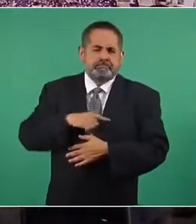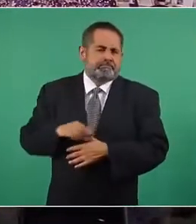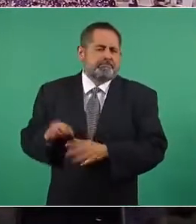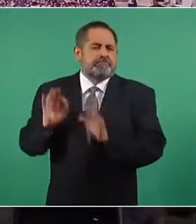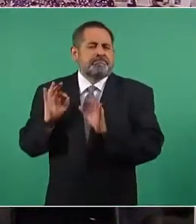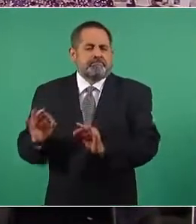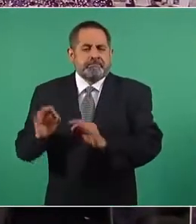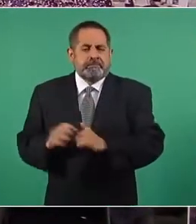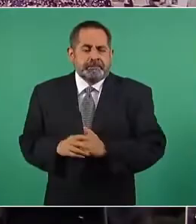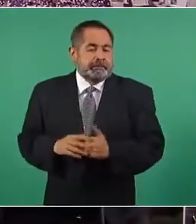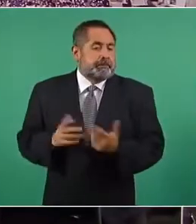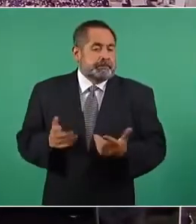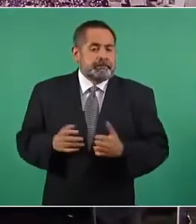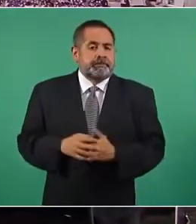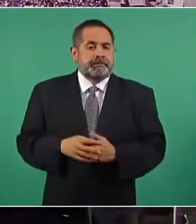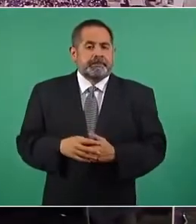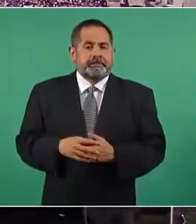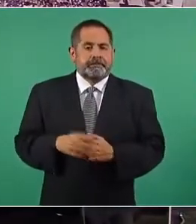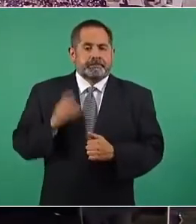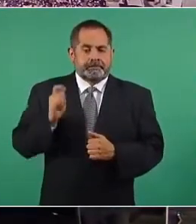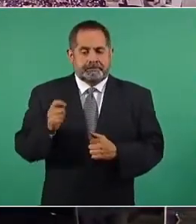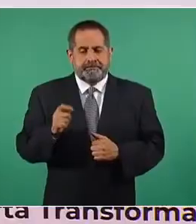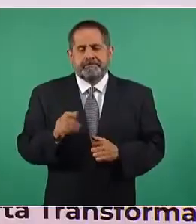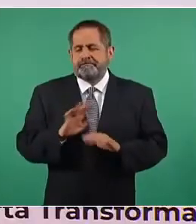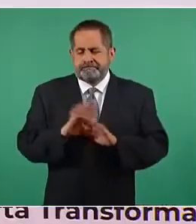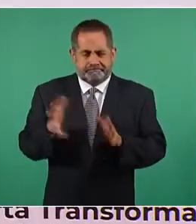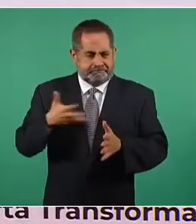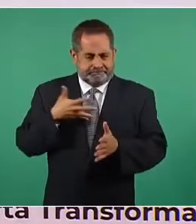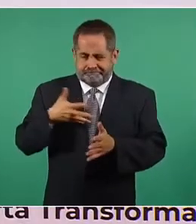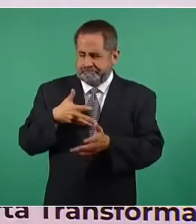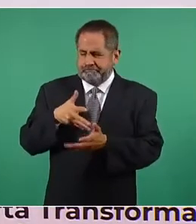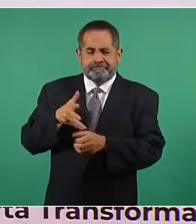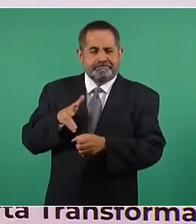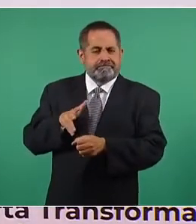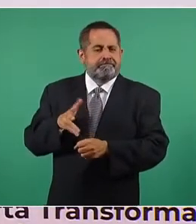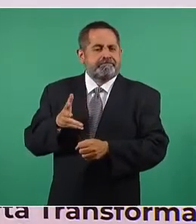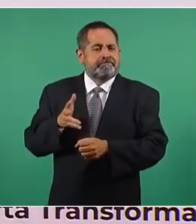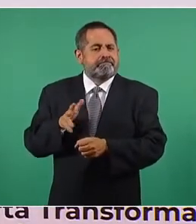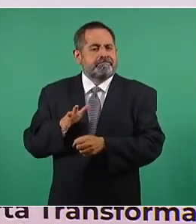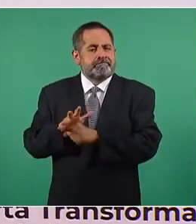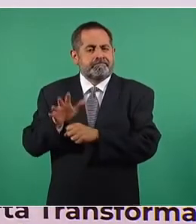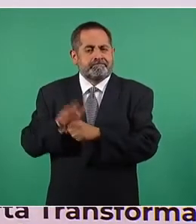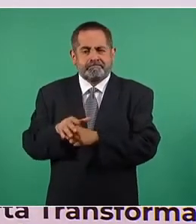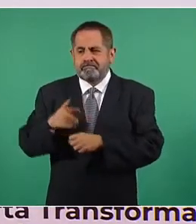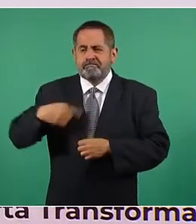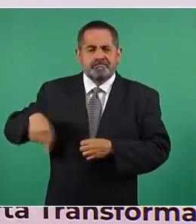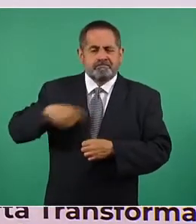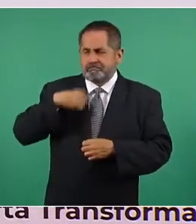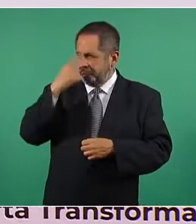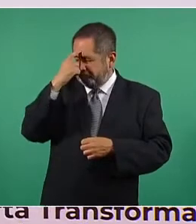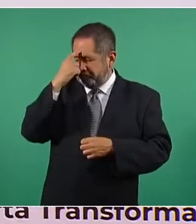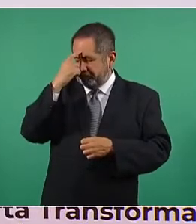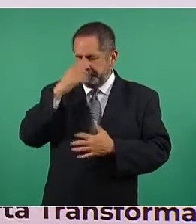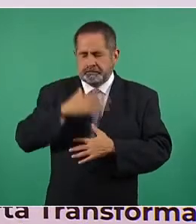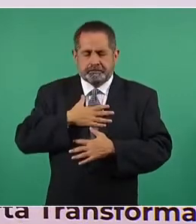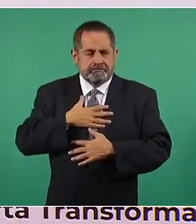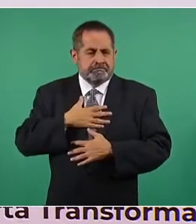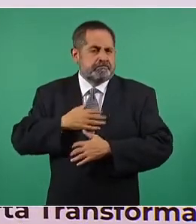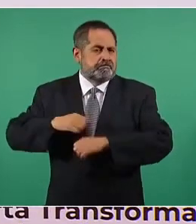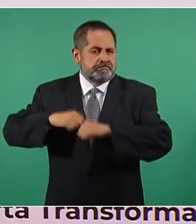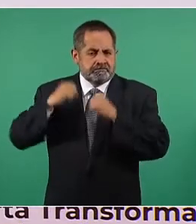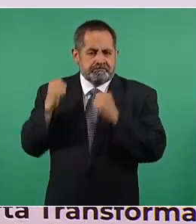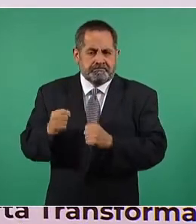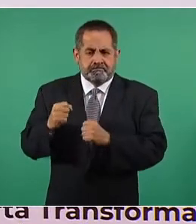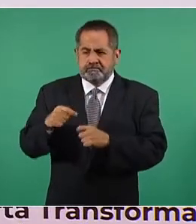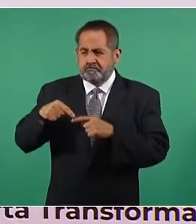En otras palabras, ya se cuenta con la seguridad de que será